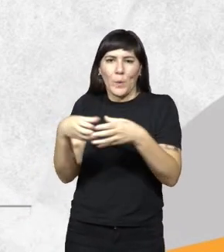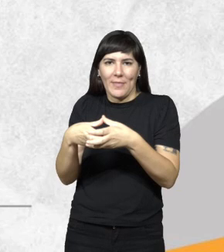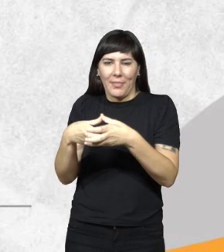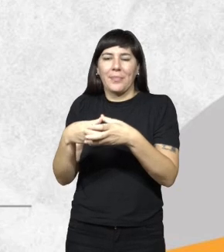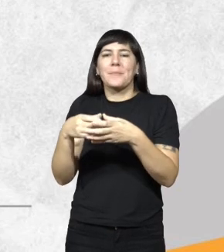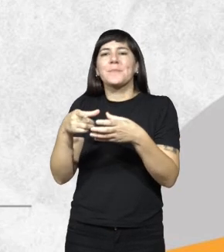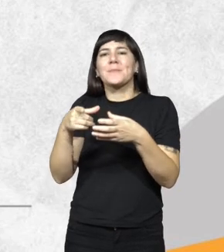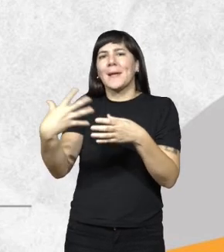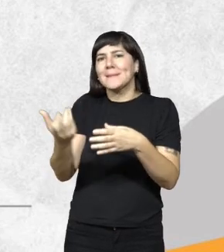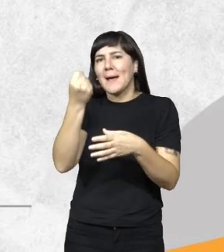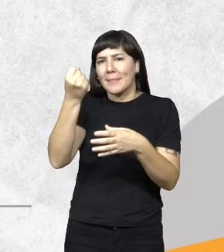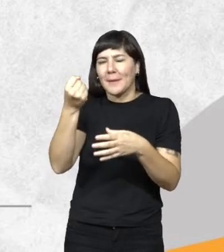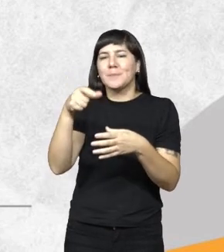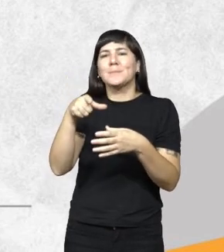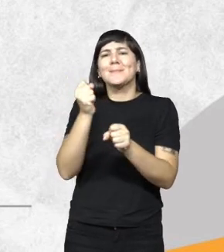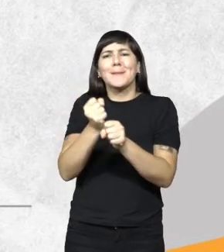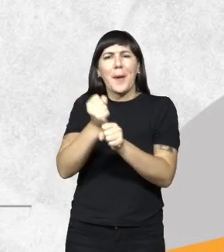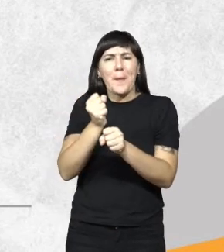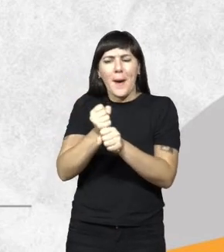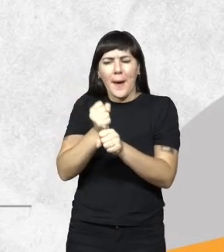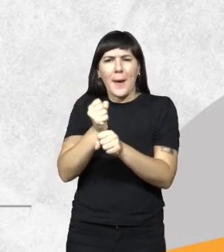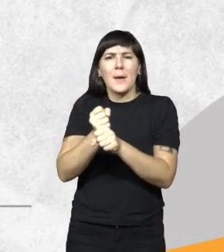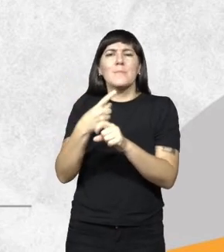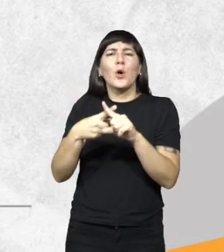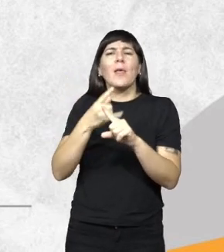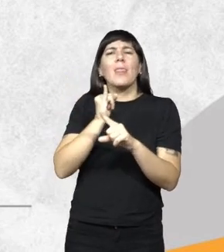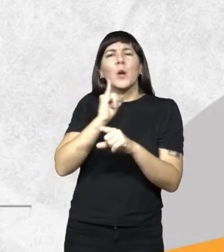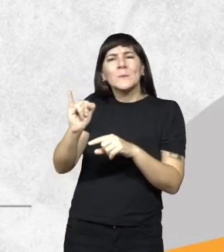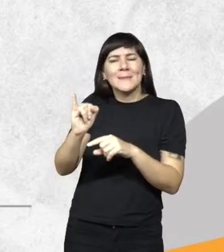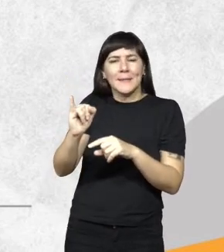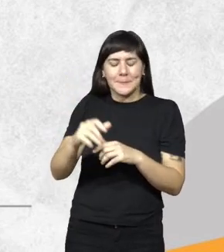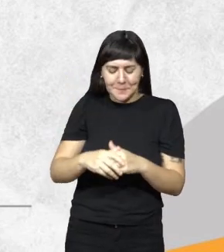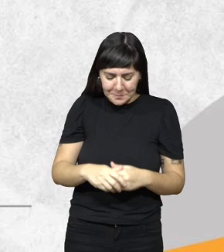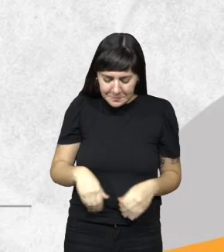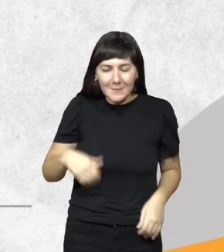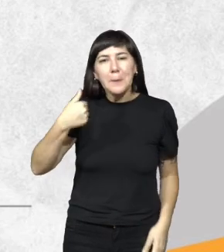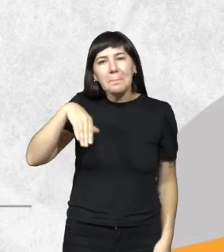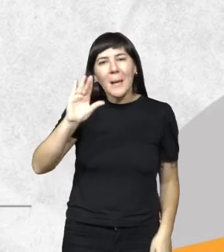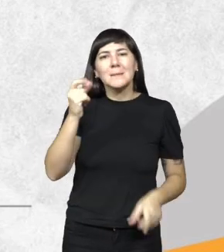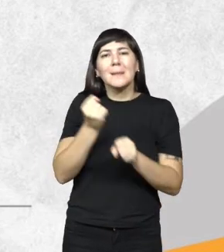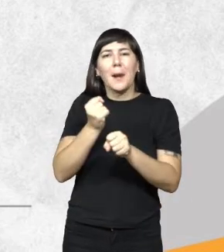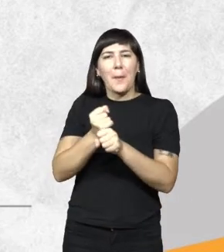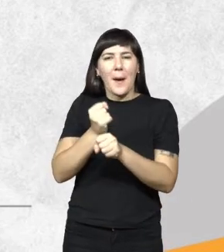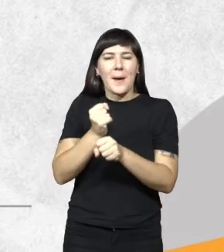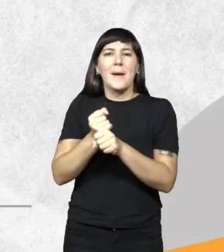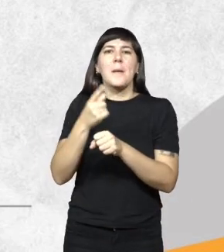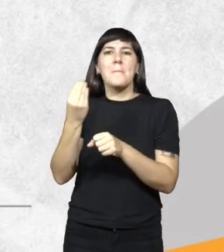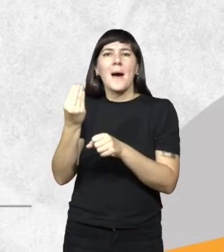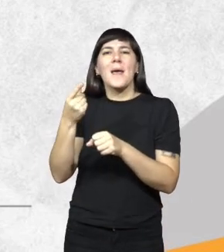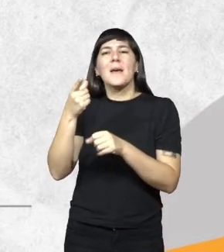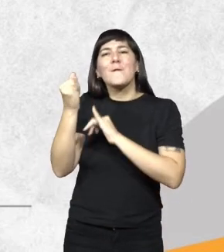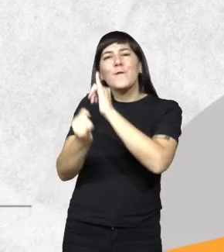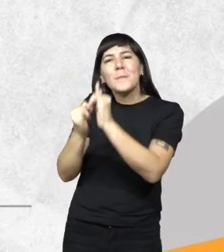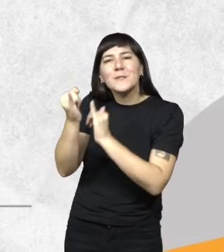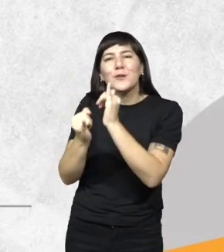unidad de rescate que trabaja a través de denuncia y por sobre todas las cosas trabaja para la información